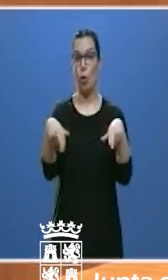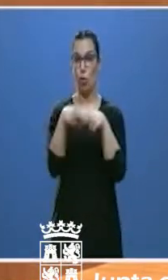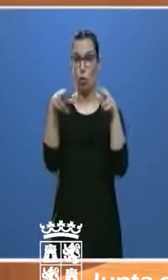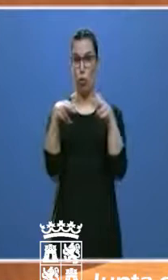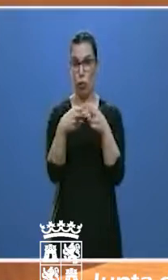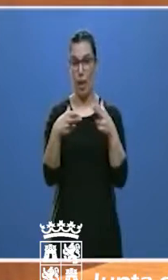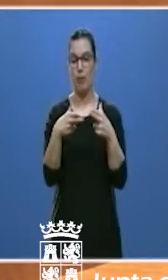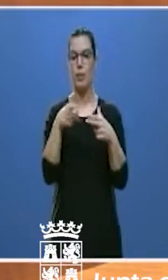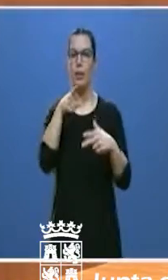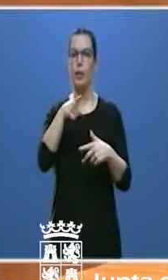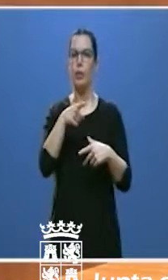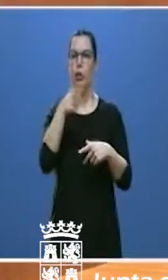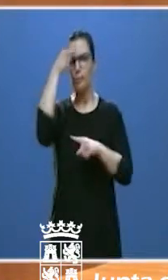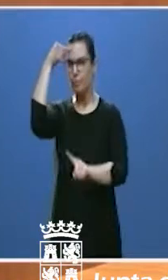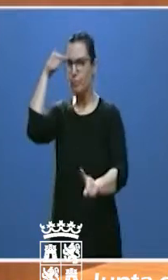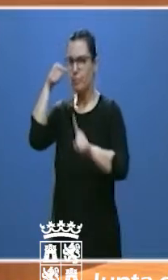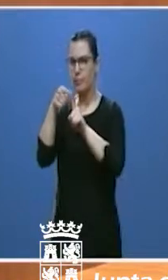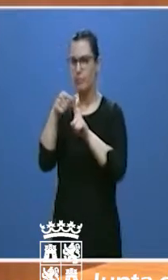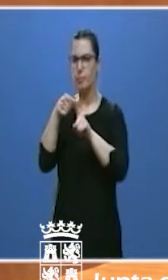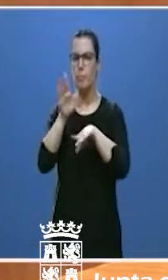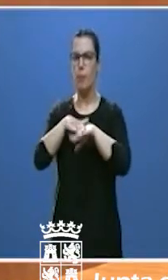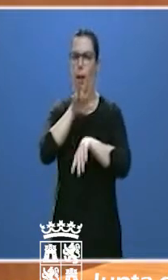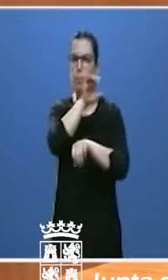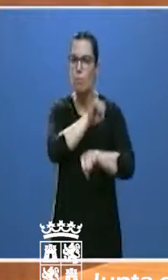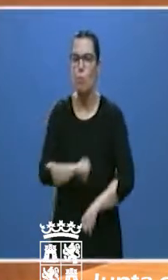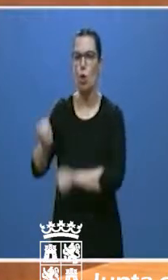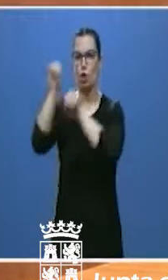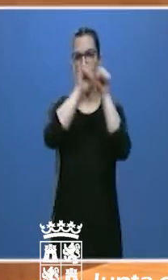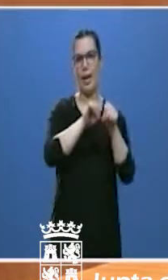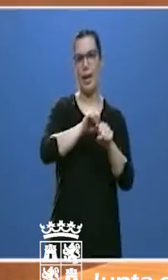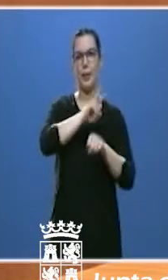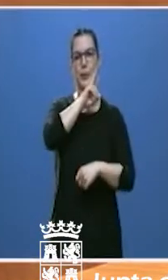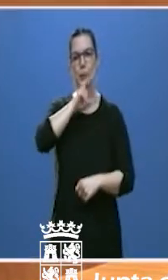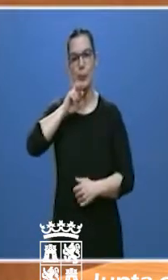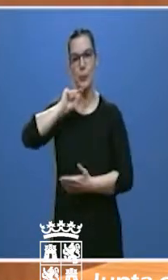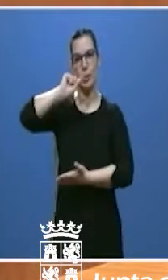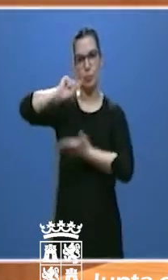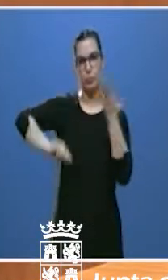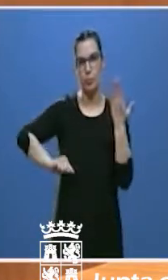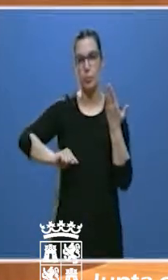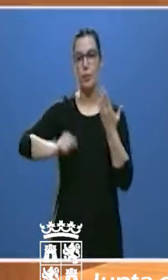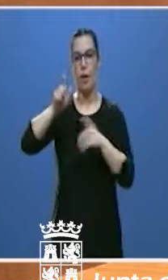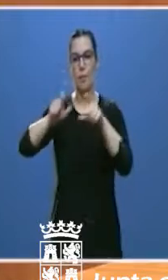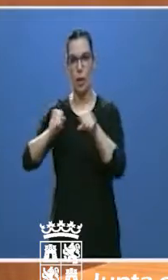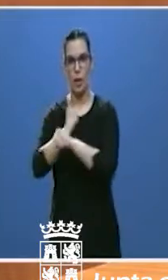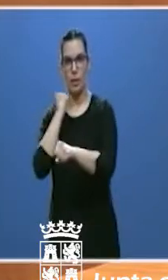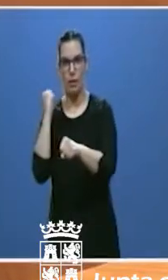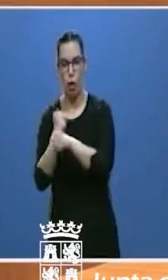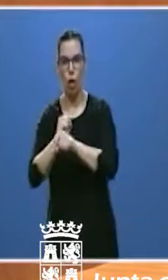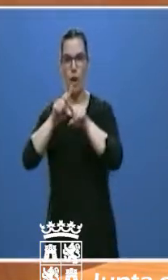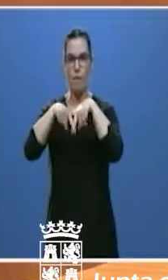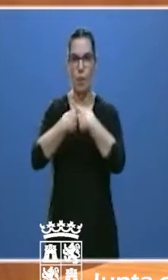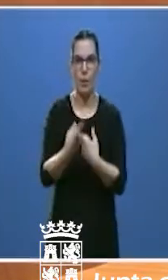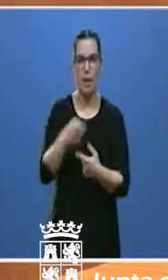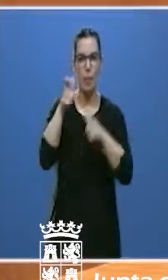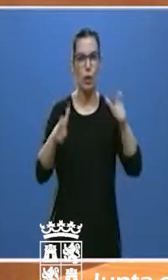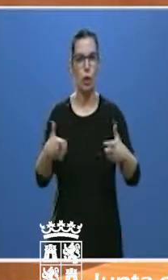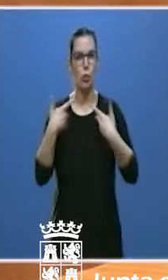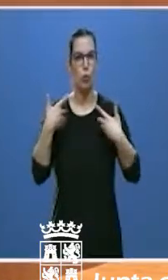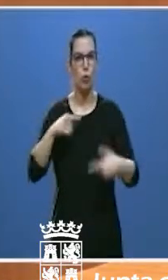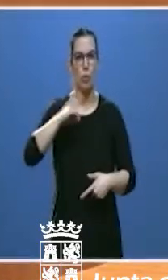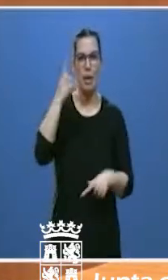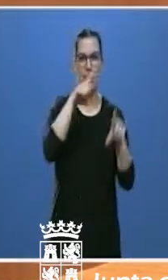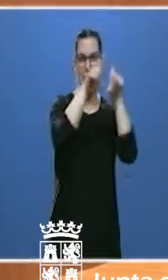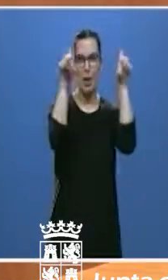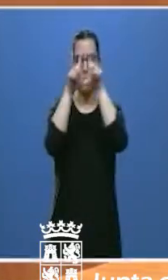a trabajar para proteger el empleo a los trabajadores, a las empresas, a las familias, a las personas más vulnerables